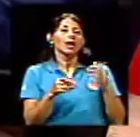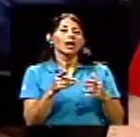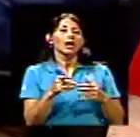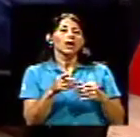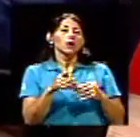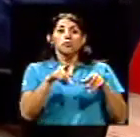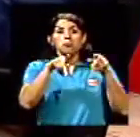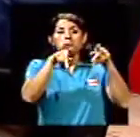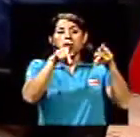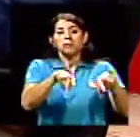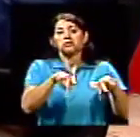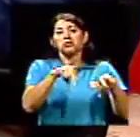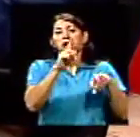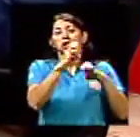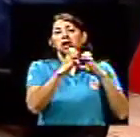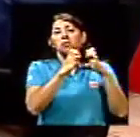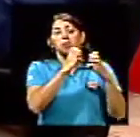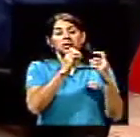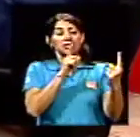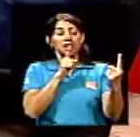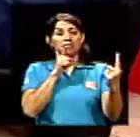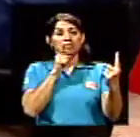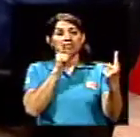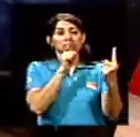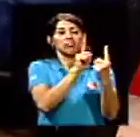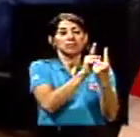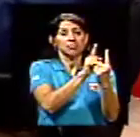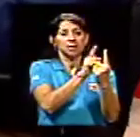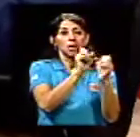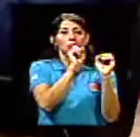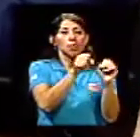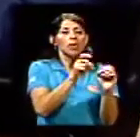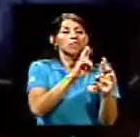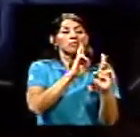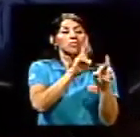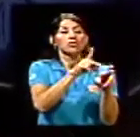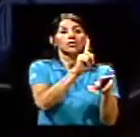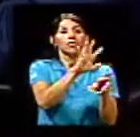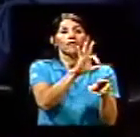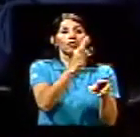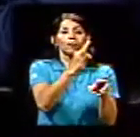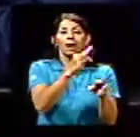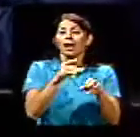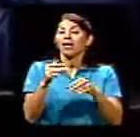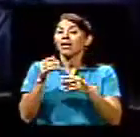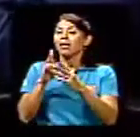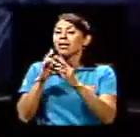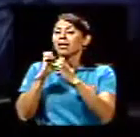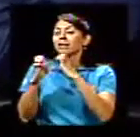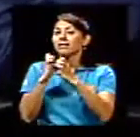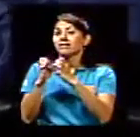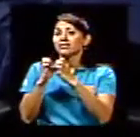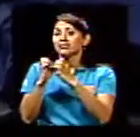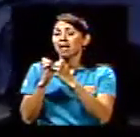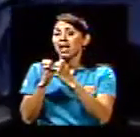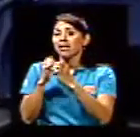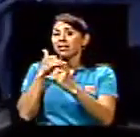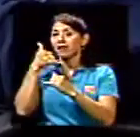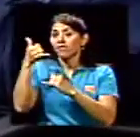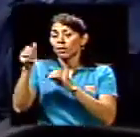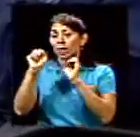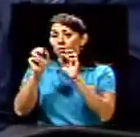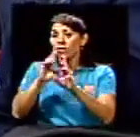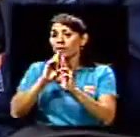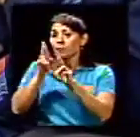dirección, en la otra estaría disparando en esta dirección, y la verdad está, digamos, en dirección suya, para decirlo de alguna manera.